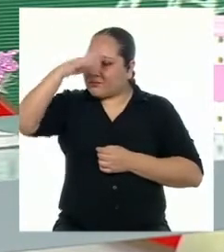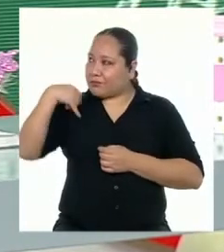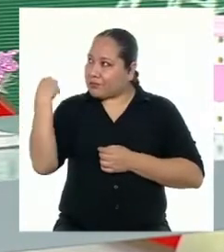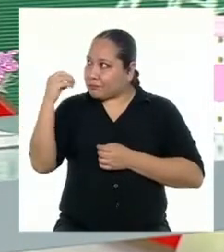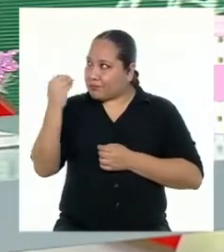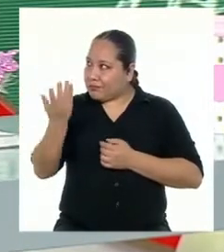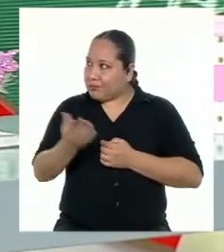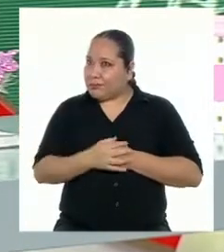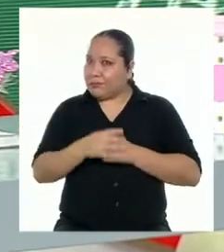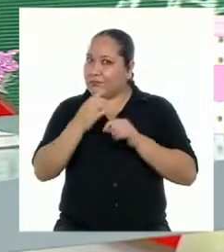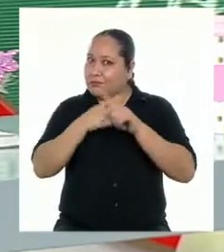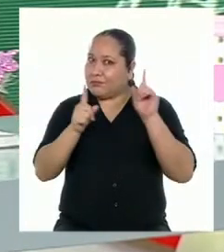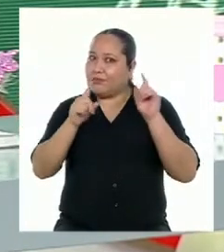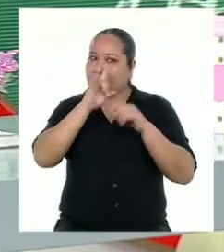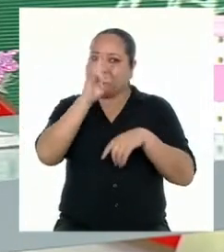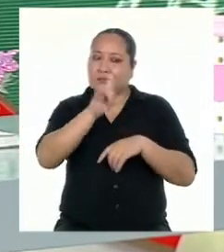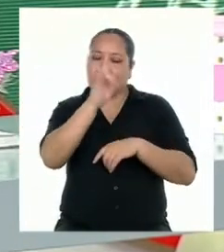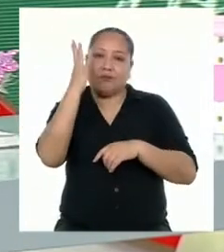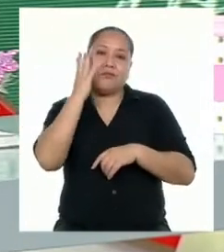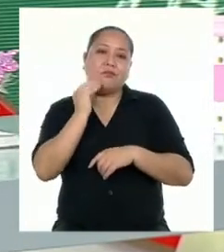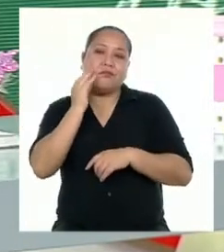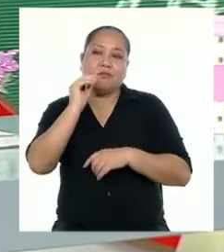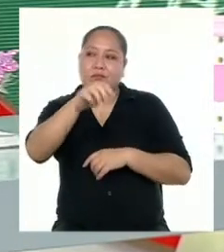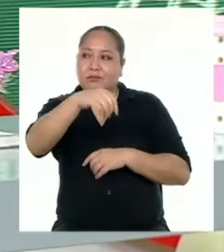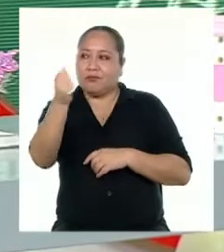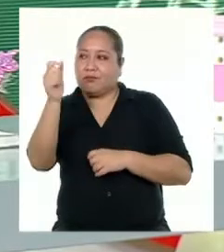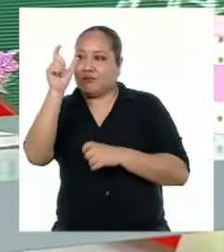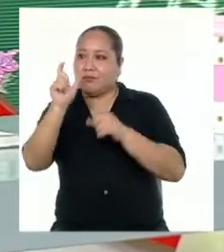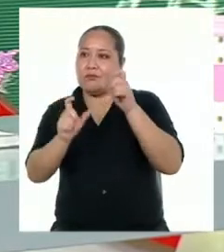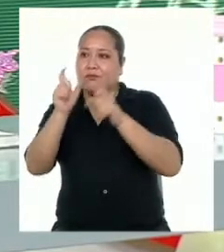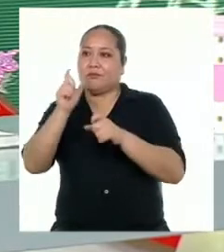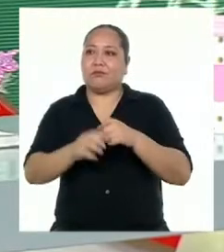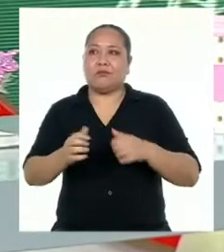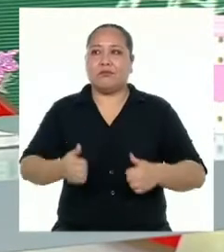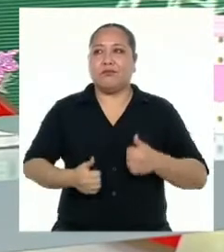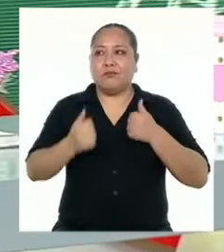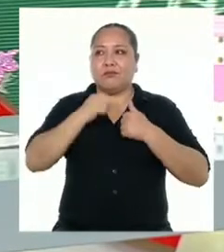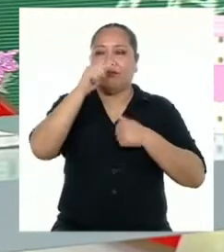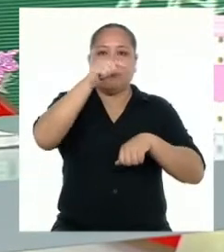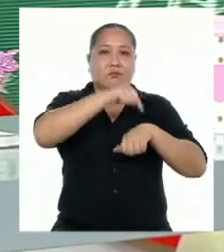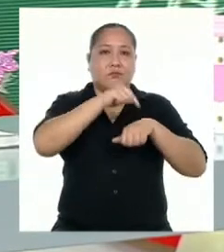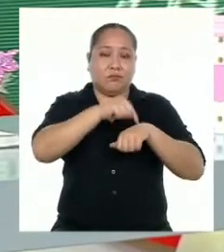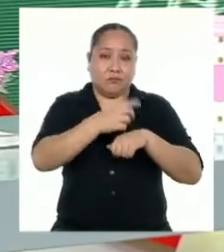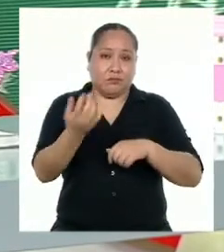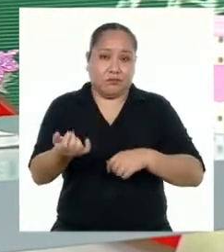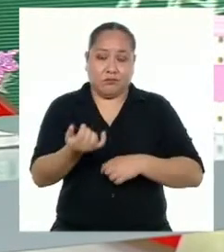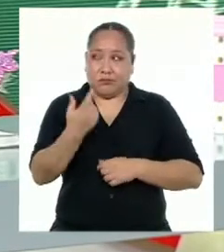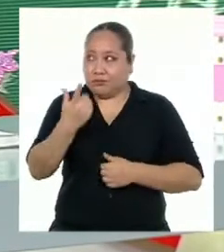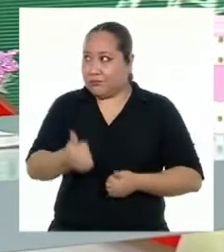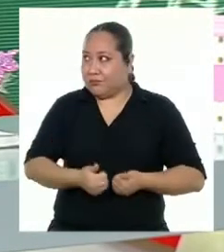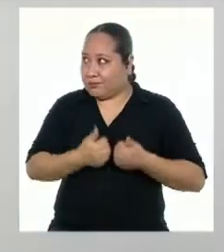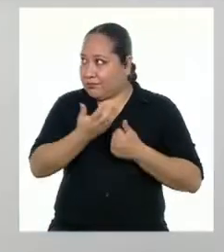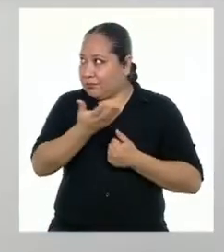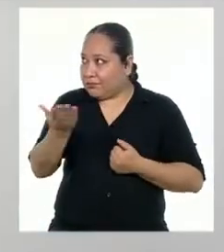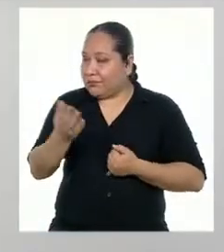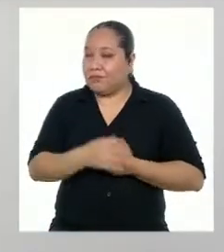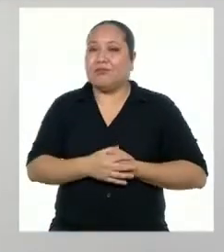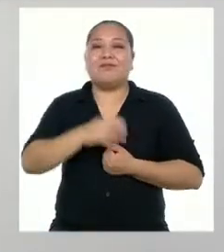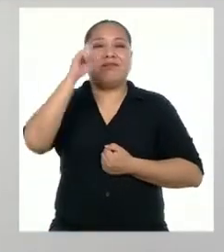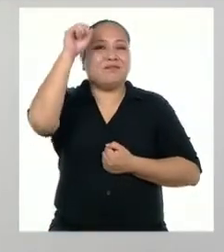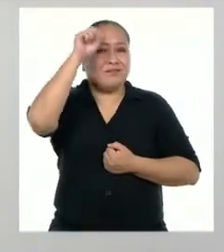jóvenes, además de usar las experiencias de otras personas que hayan vivido en el momento en que ocurrieron los hechos que vamos a narrar.